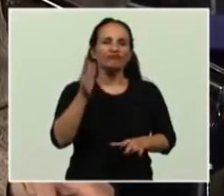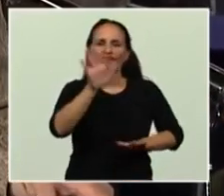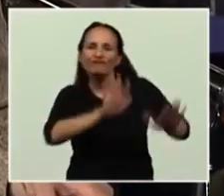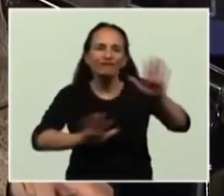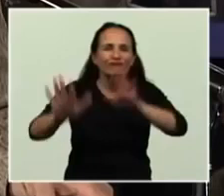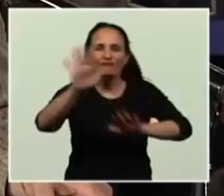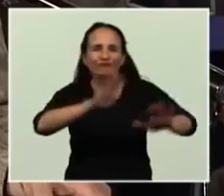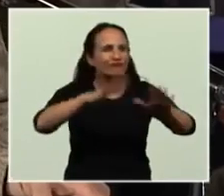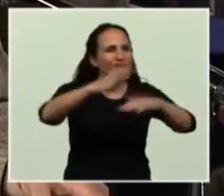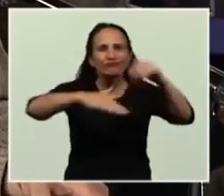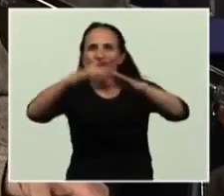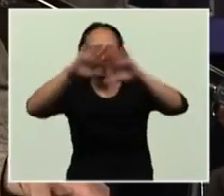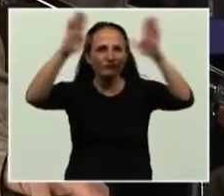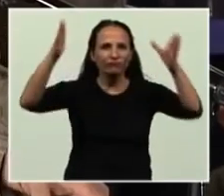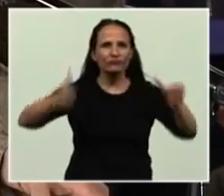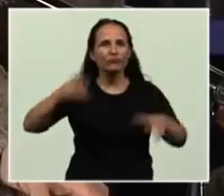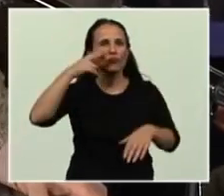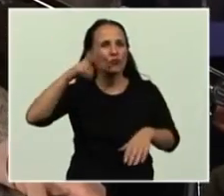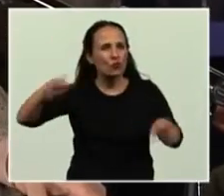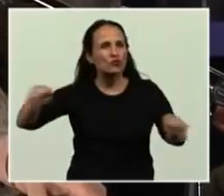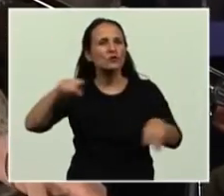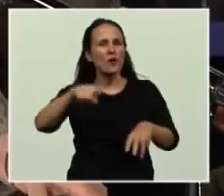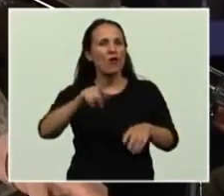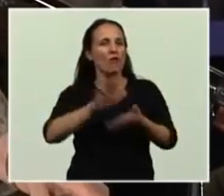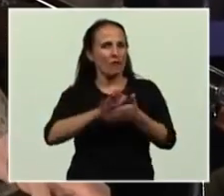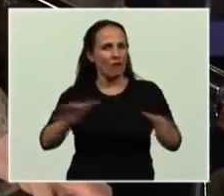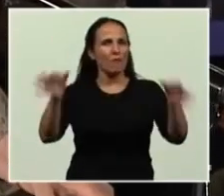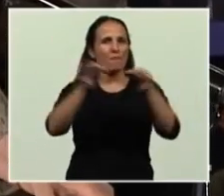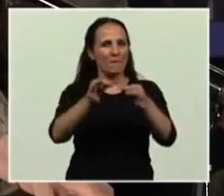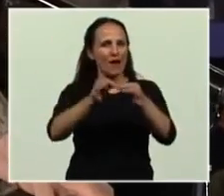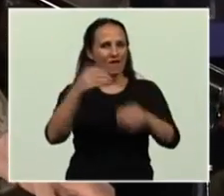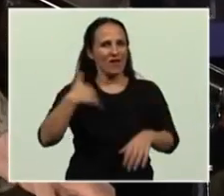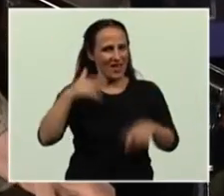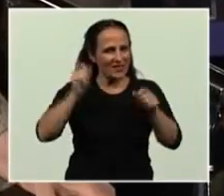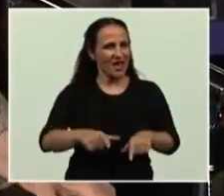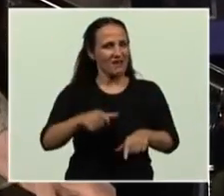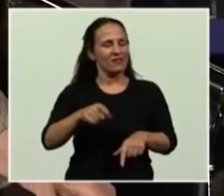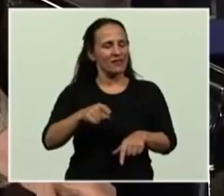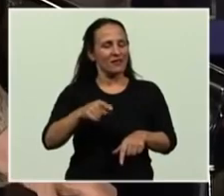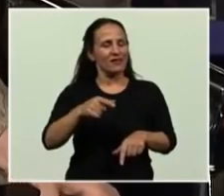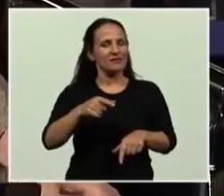este museo de las Malvinas Argentinas,